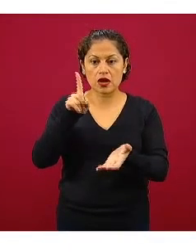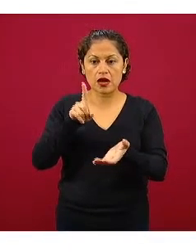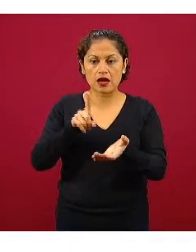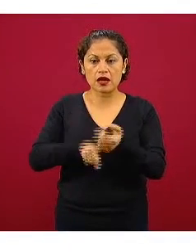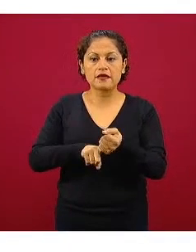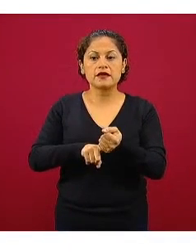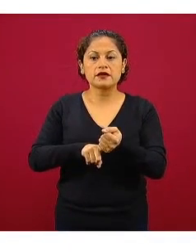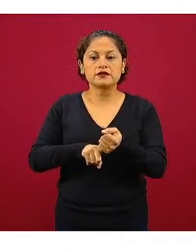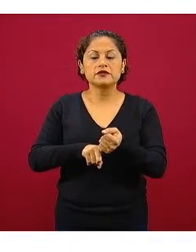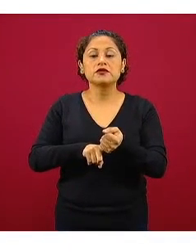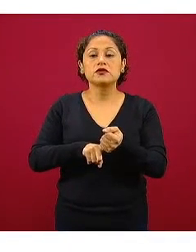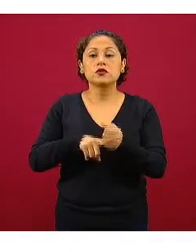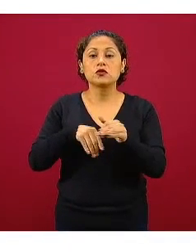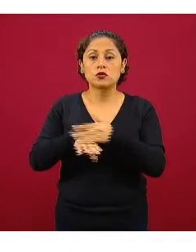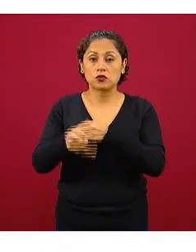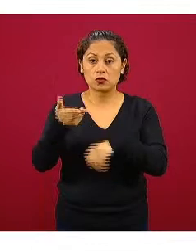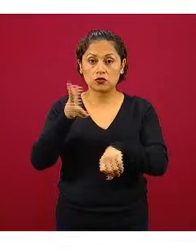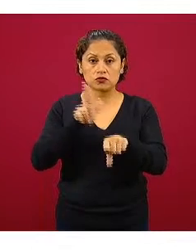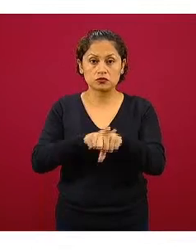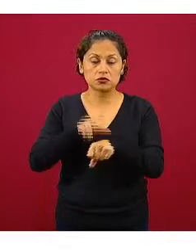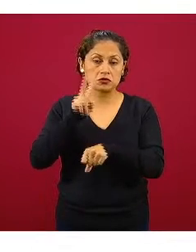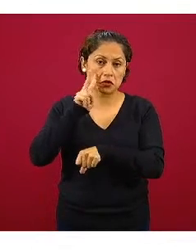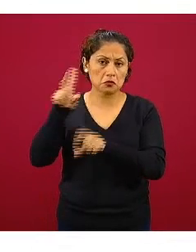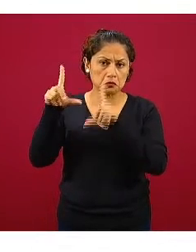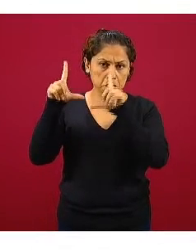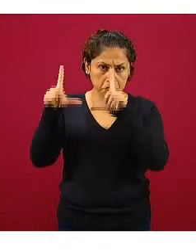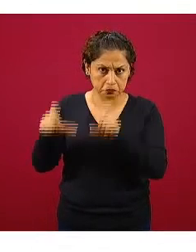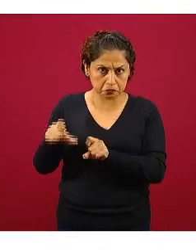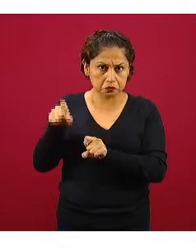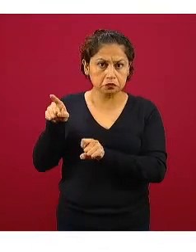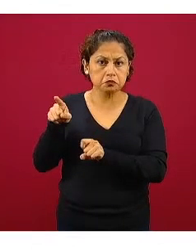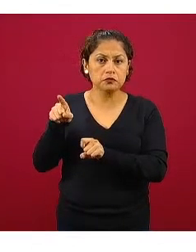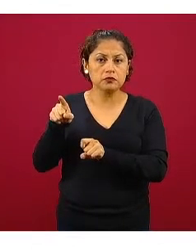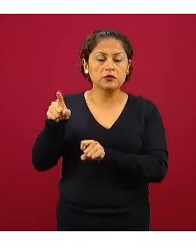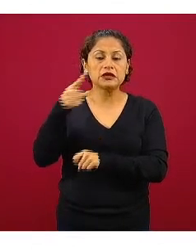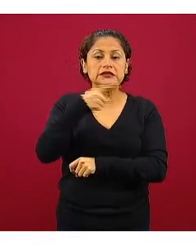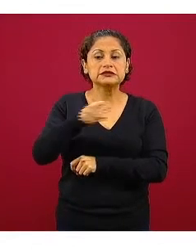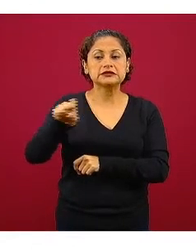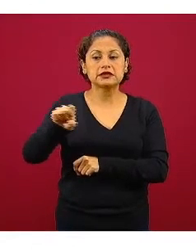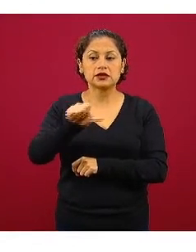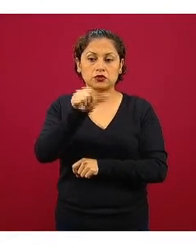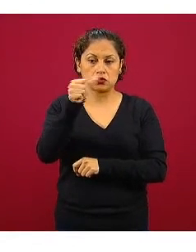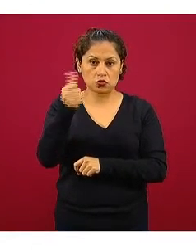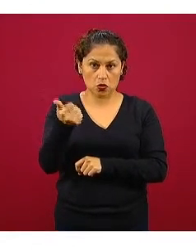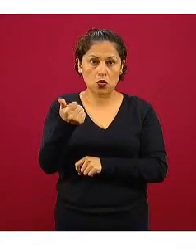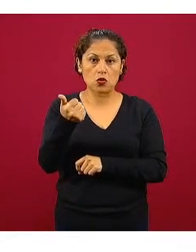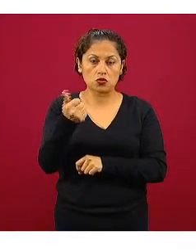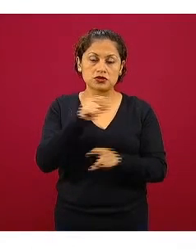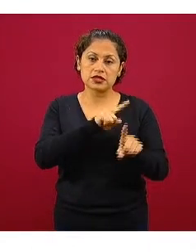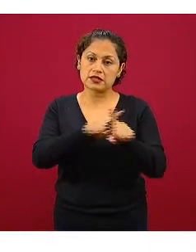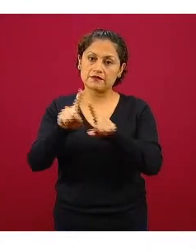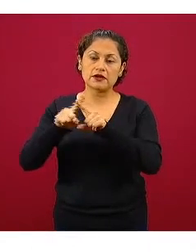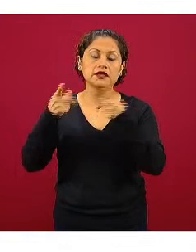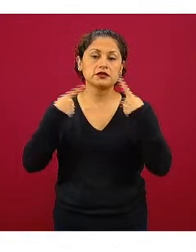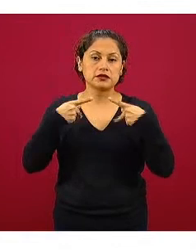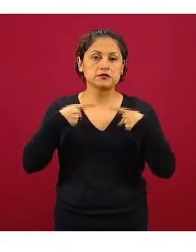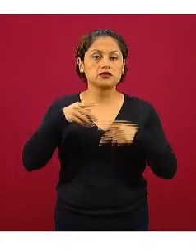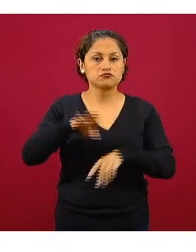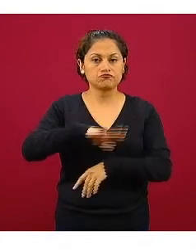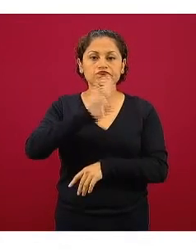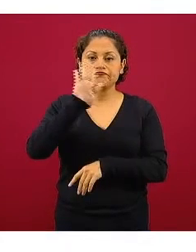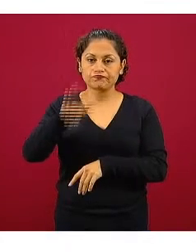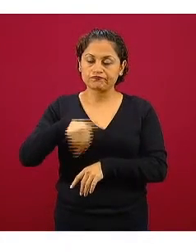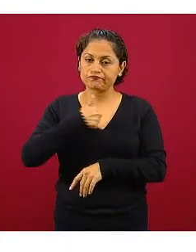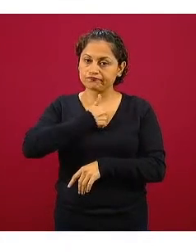ningún detalle pero pueden ustedes tomar la fotografía son 111 personas que lamentablemente perdieron la vida entre